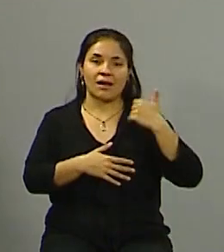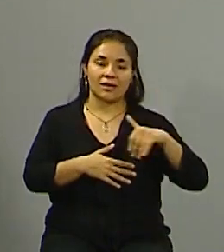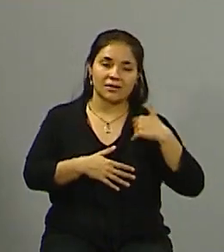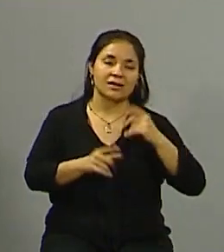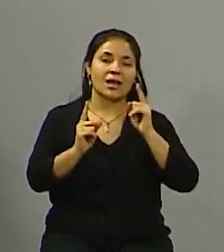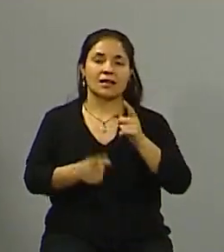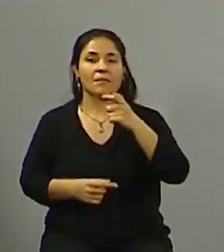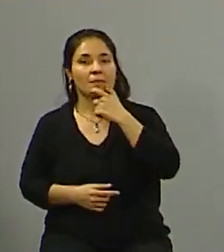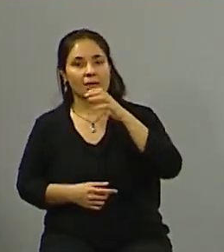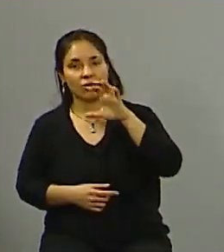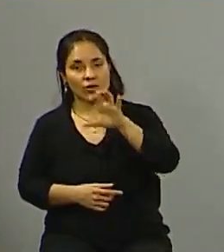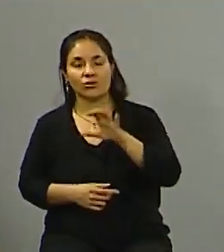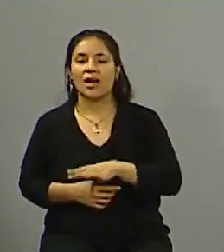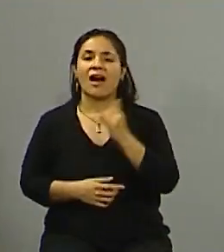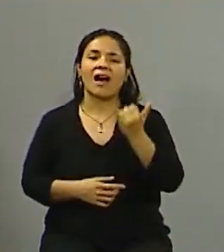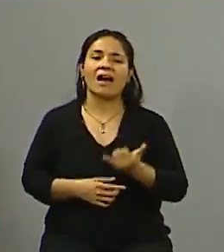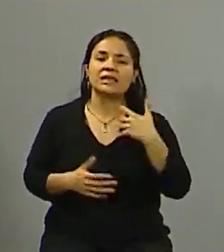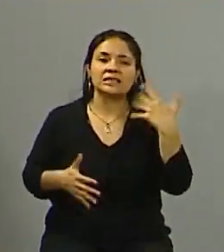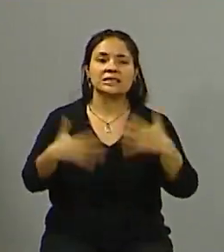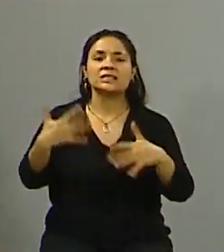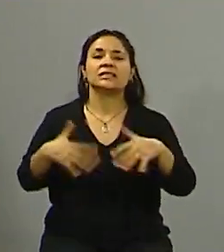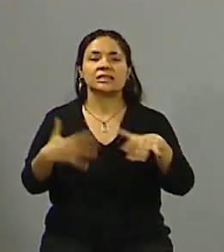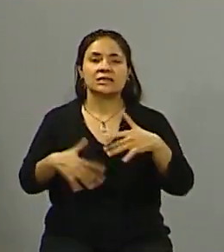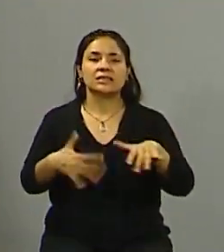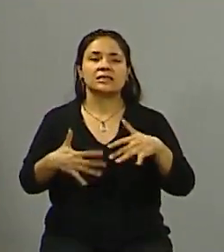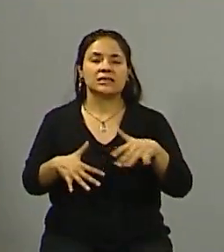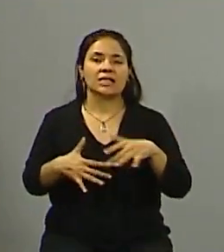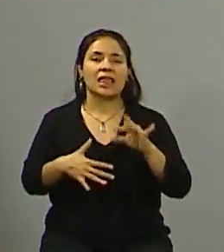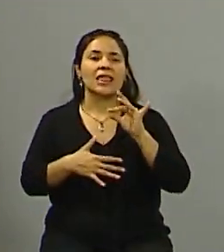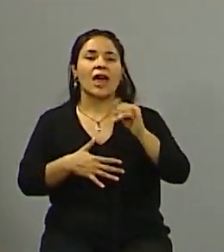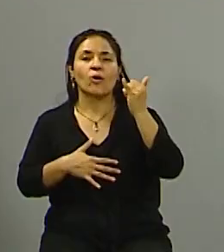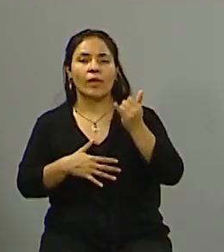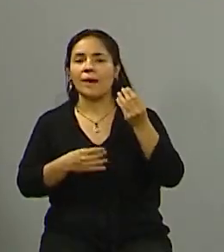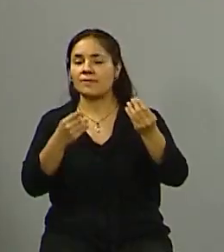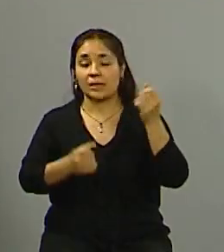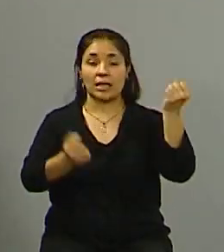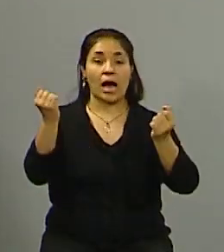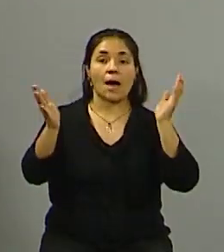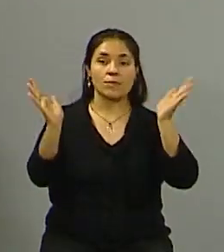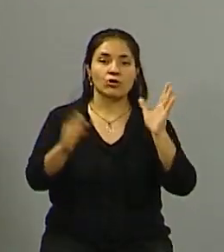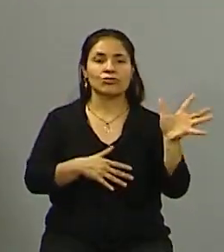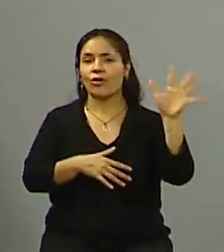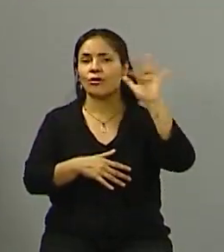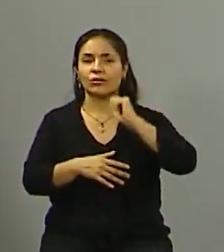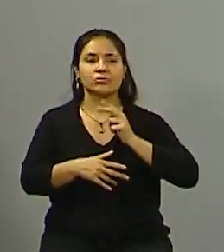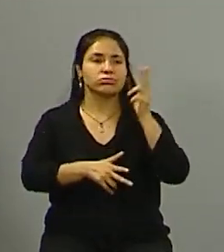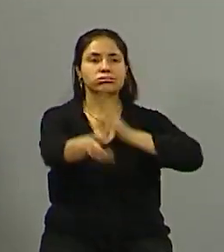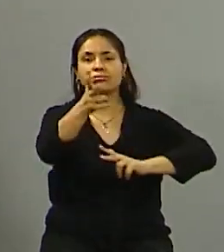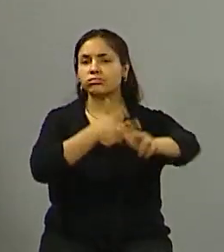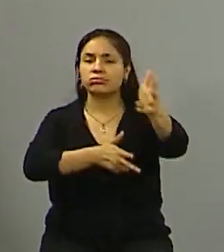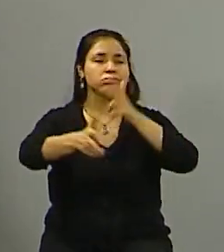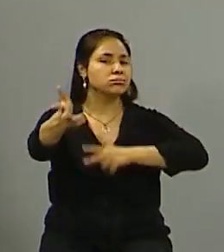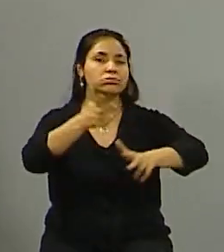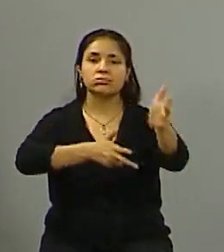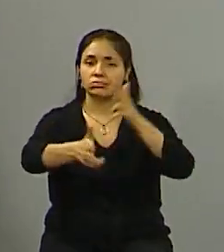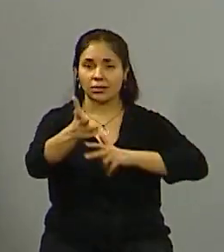Mendoza, digo, con los que tienen que a diario pasar por ahí o porque su trabajo y su vida dependen de eso.